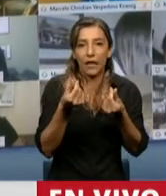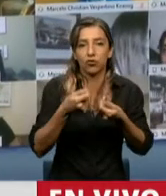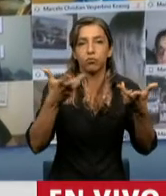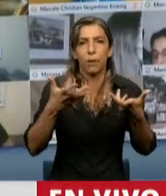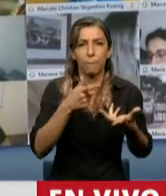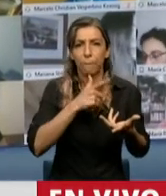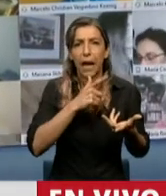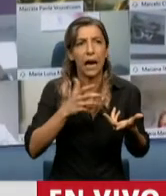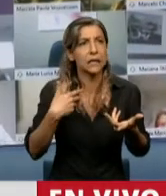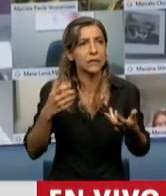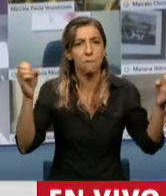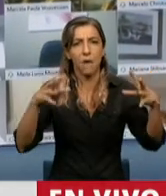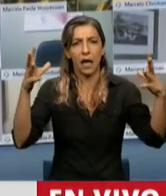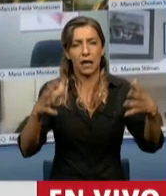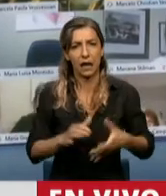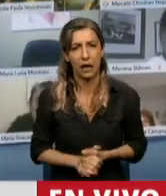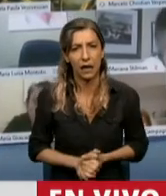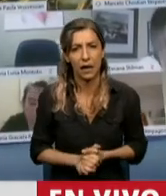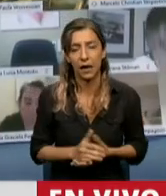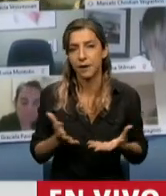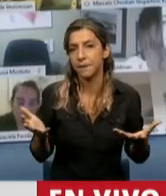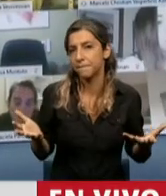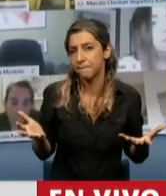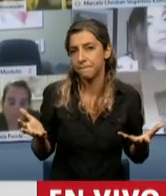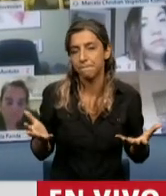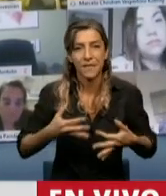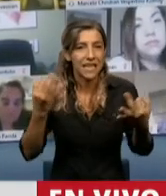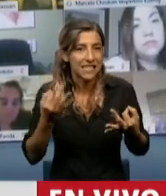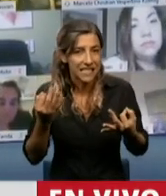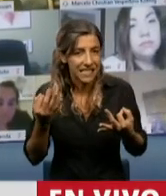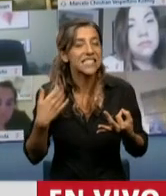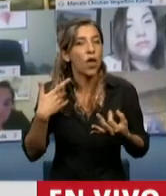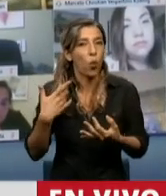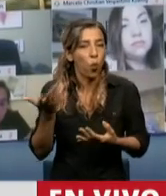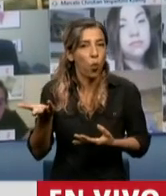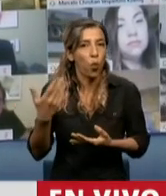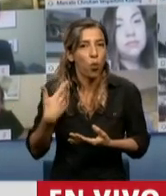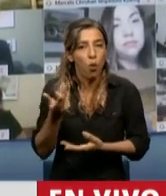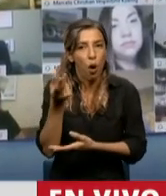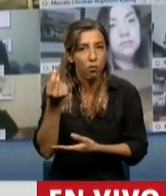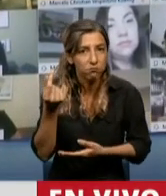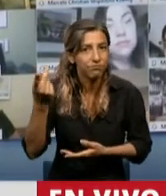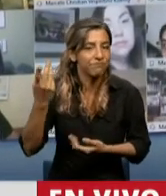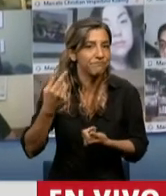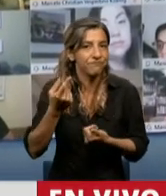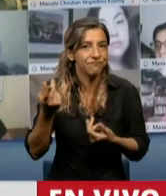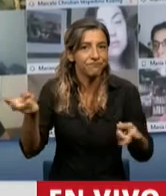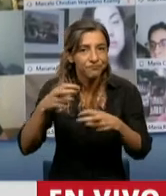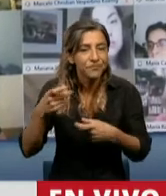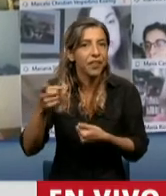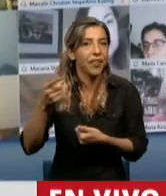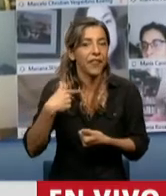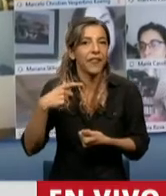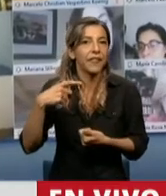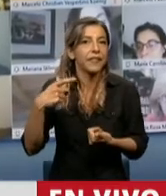deuda del gobierno nacional. También habrá bajado los activos del FGS, eso nadie los mira más allá de alguna chicana que se ha hecho en el